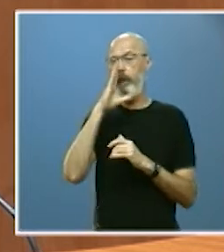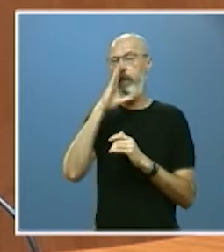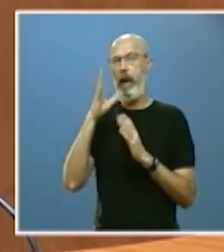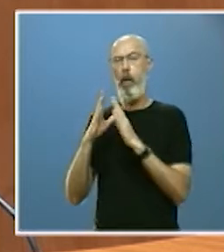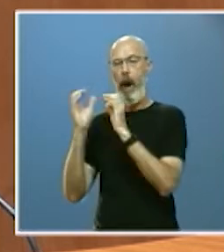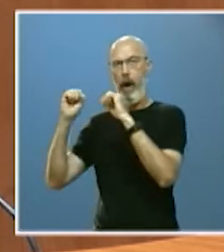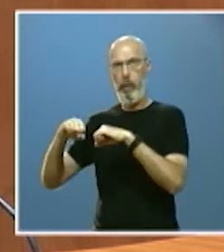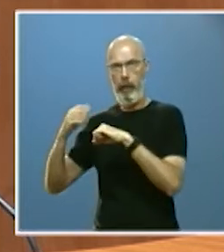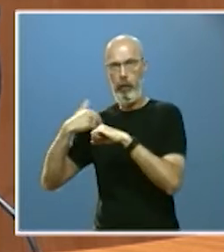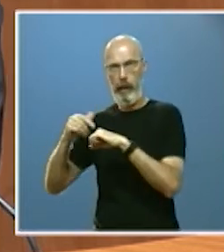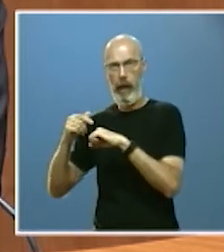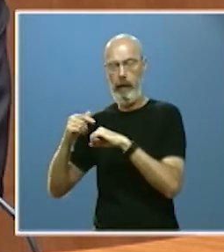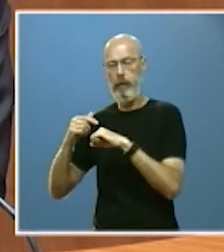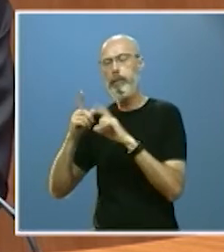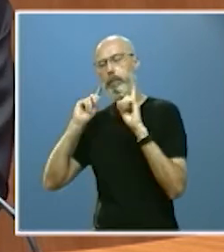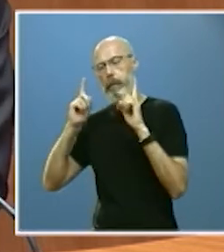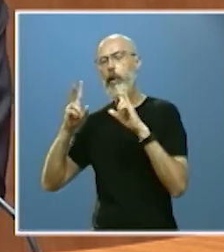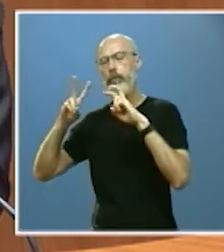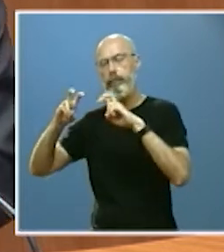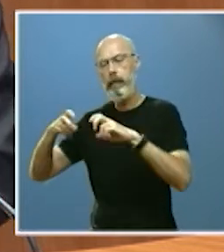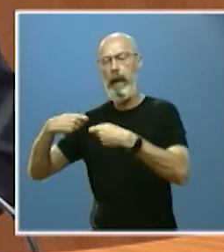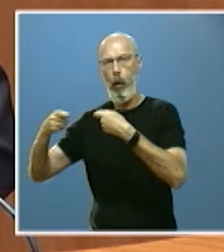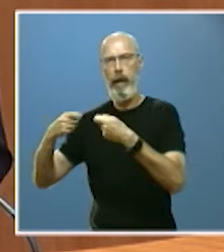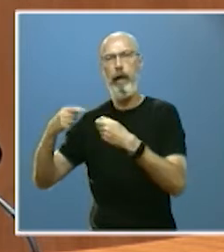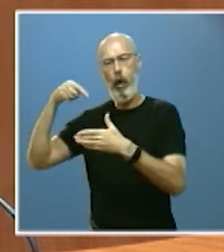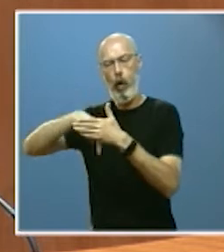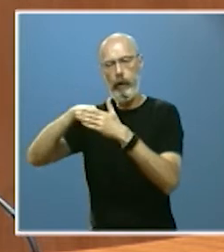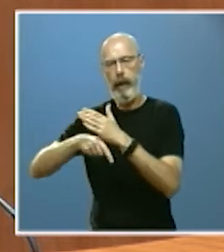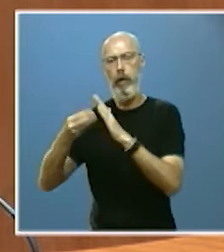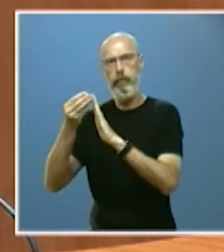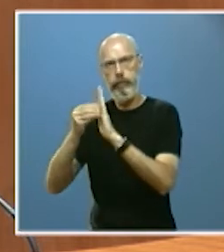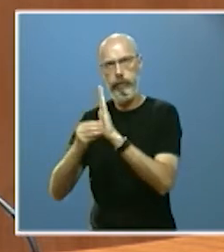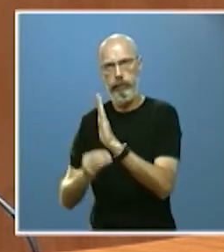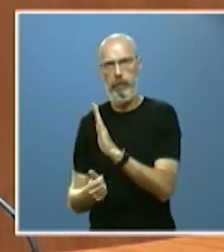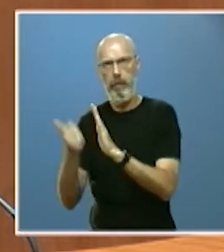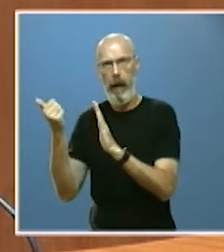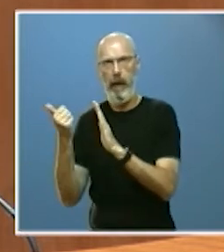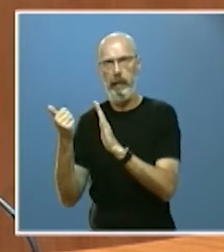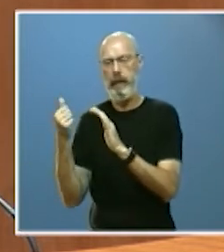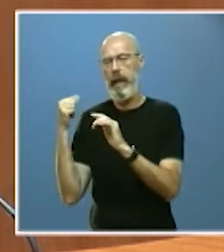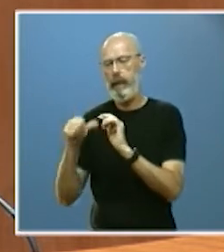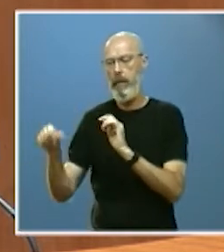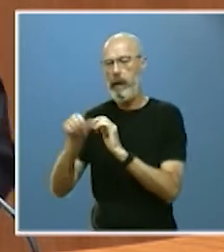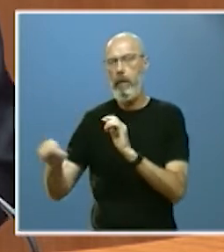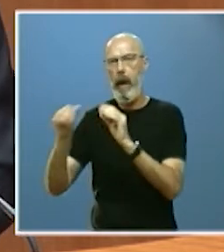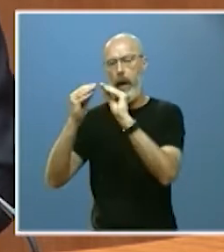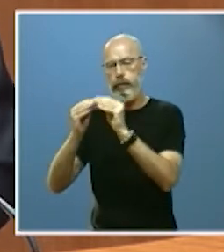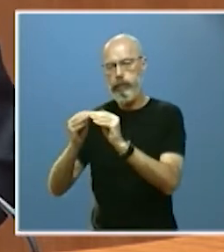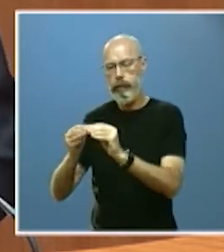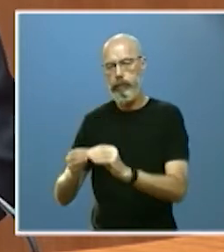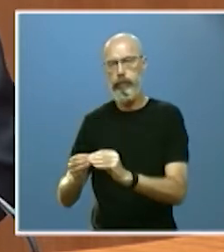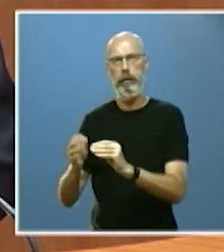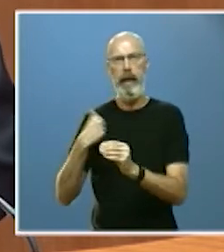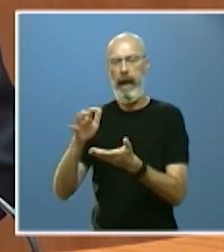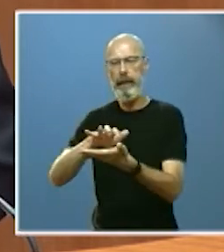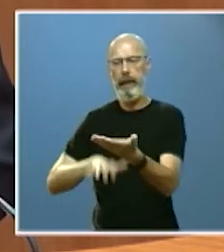de seguir negociando y profundizando en su contenido así lo hicimos en las siguientes semanas hasta contar con un texto que supone dar un paso al